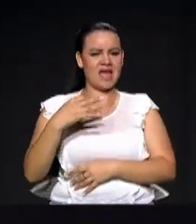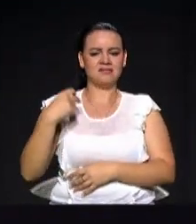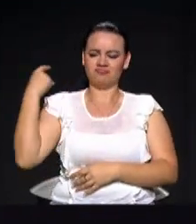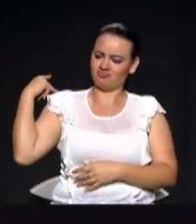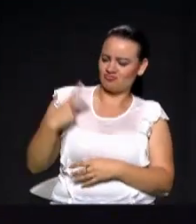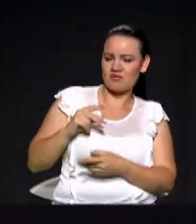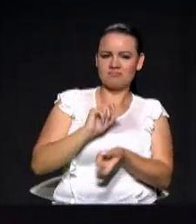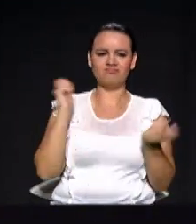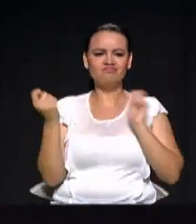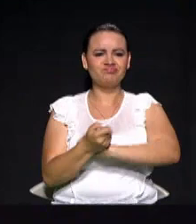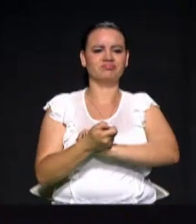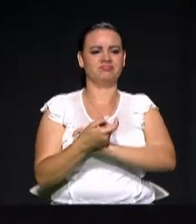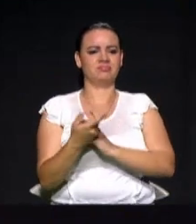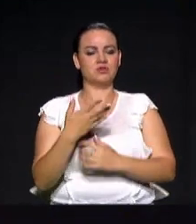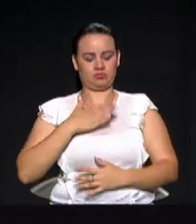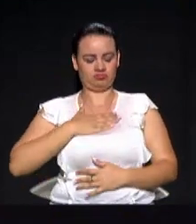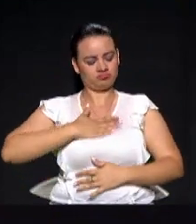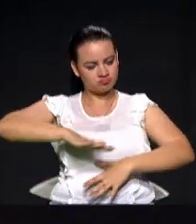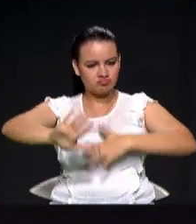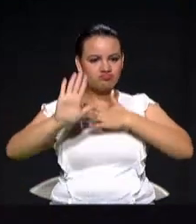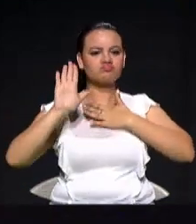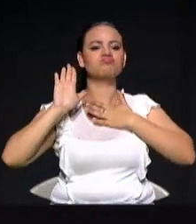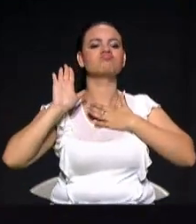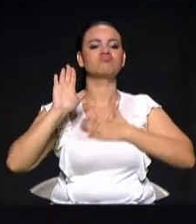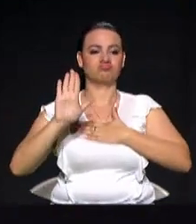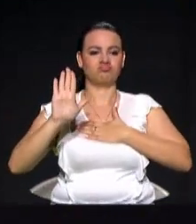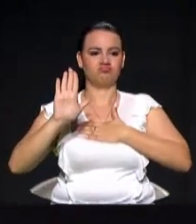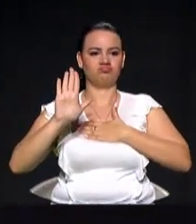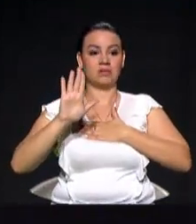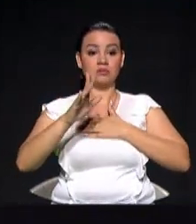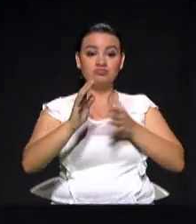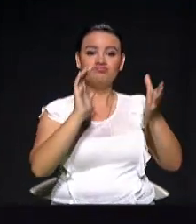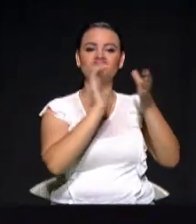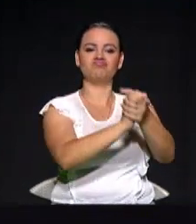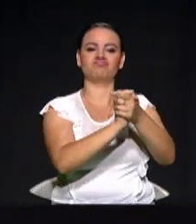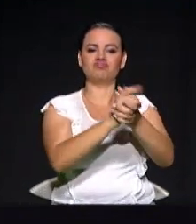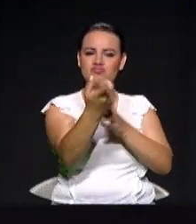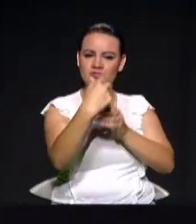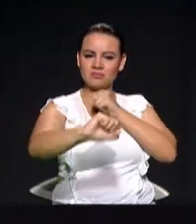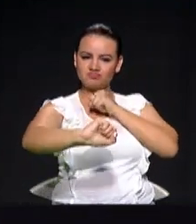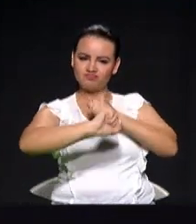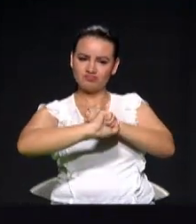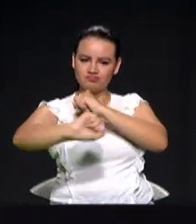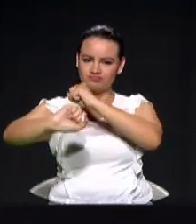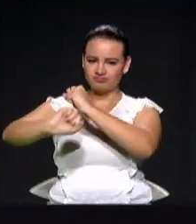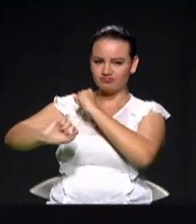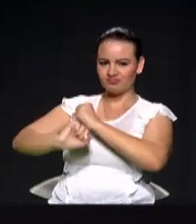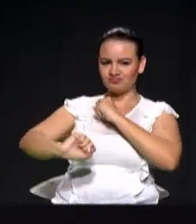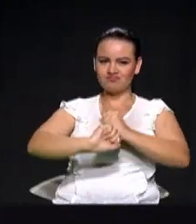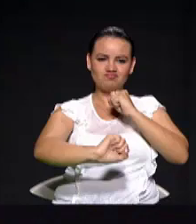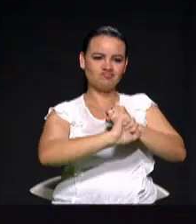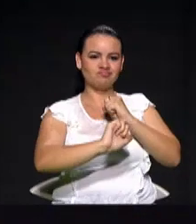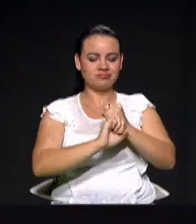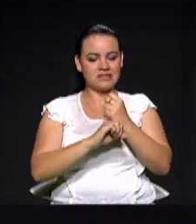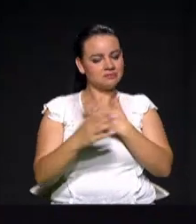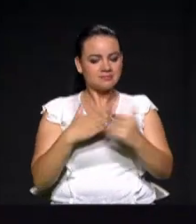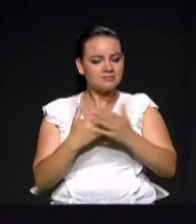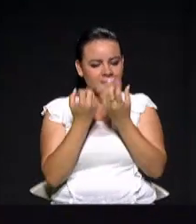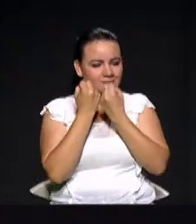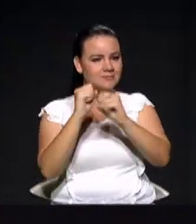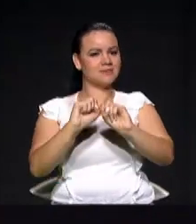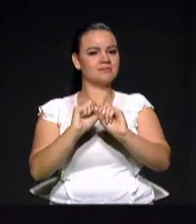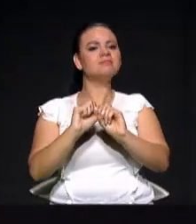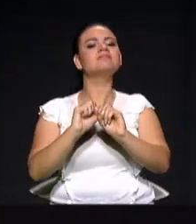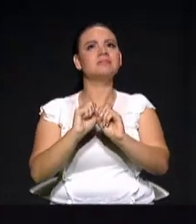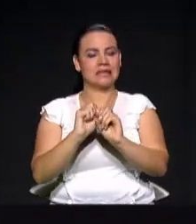Y eso es lo que yo voy a hacer. Con la mano de cada uno de ustedes, de la mano de cada medellinense, esto que parezca un imposible, que parezca un sueño, de